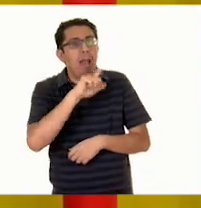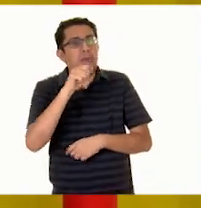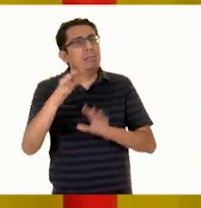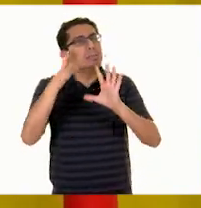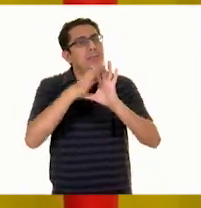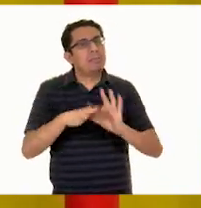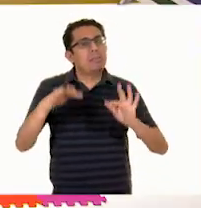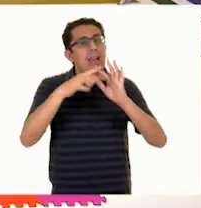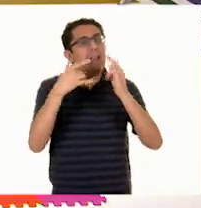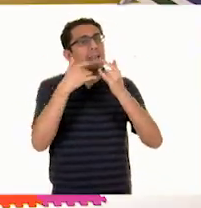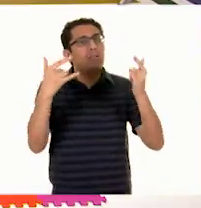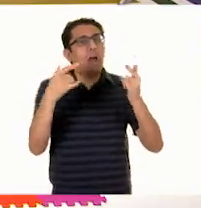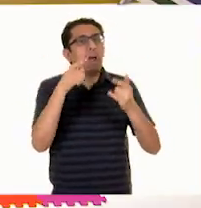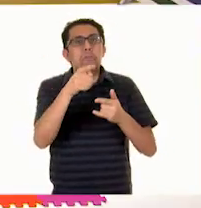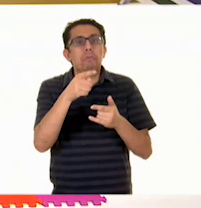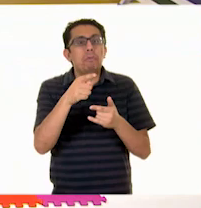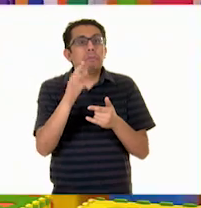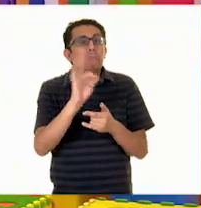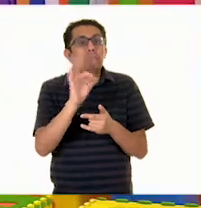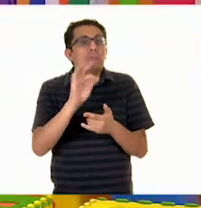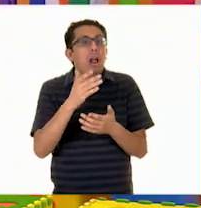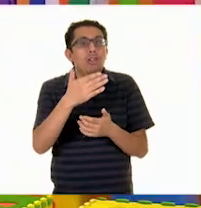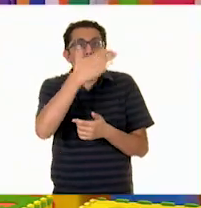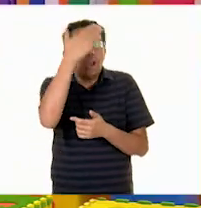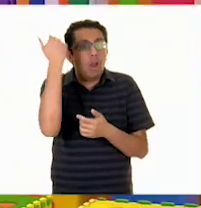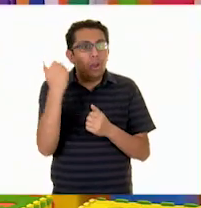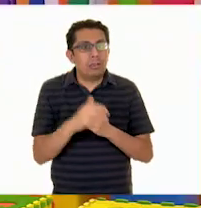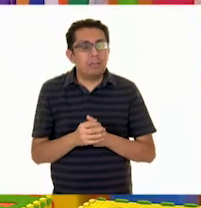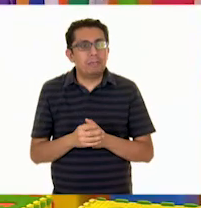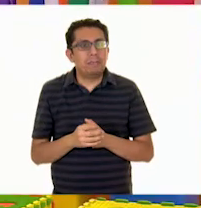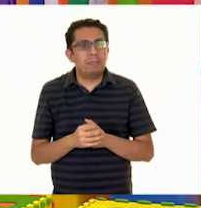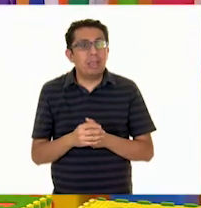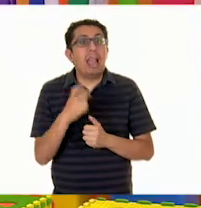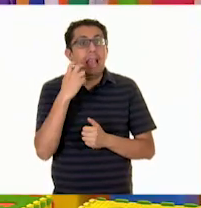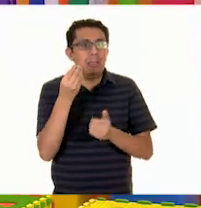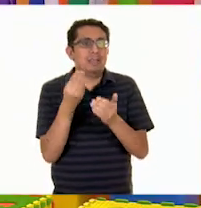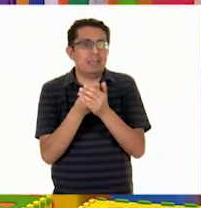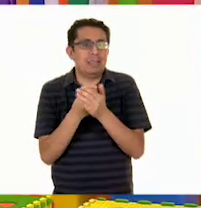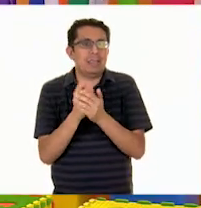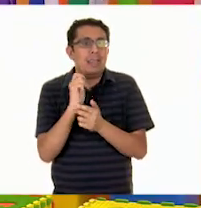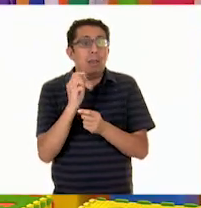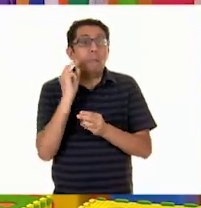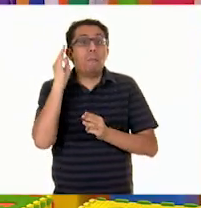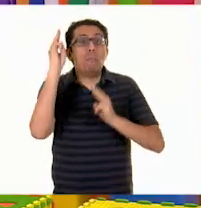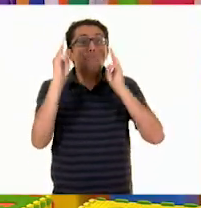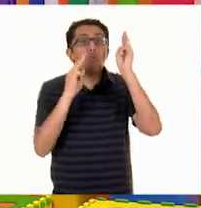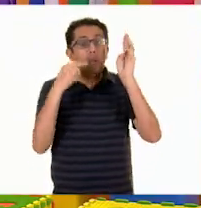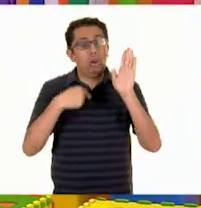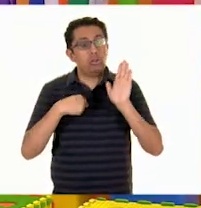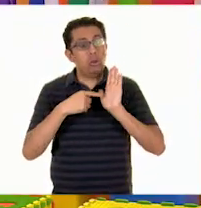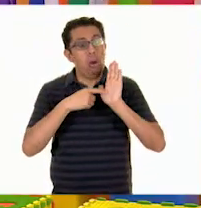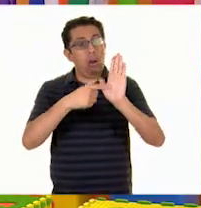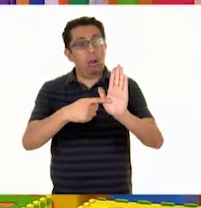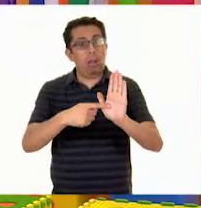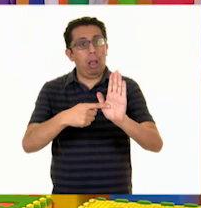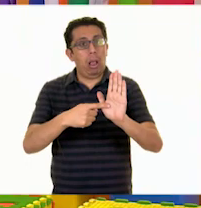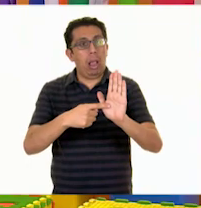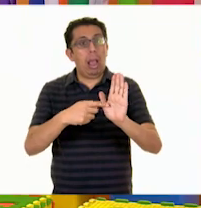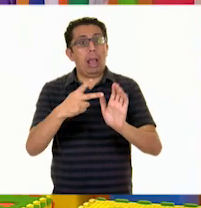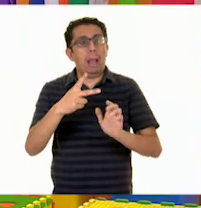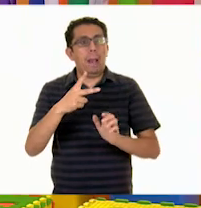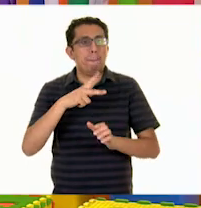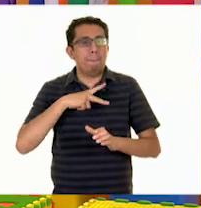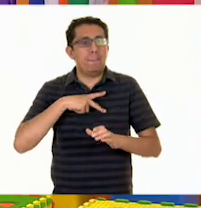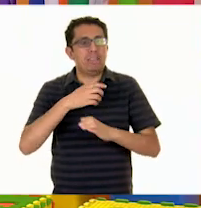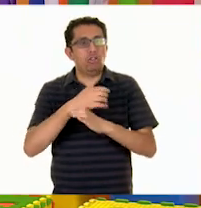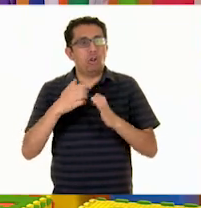conocías. Exactamente. Por eso nuestra clase se llama Un museo sobre mí. Porque se trata de que pongamos objetos que hablen de